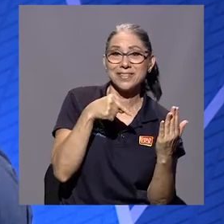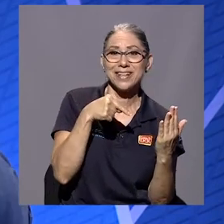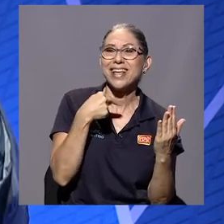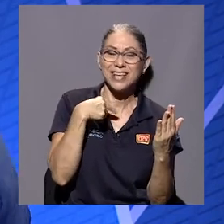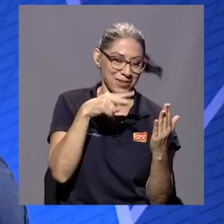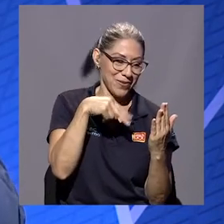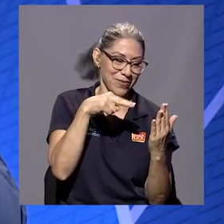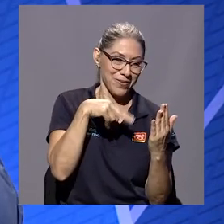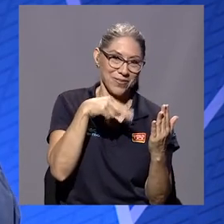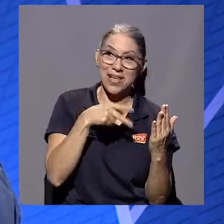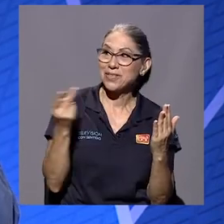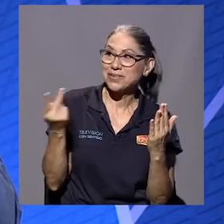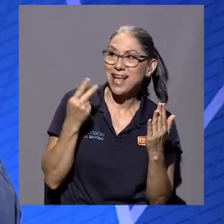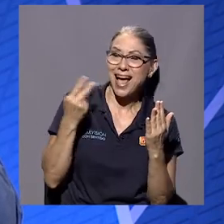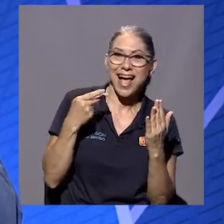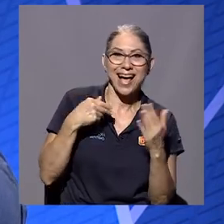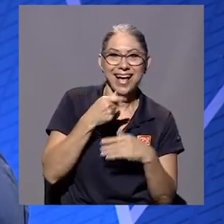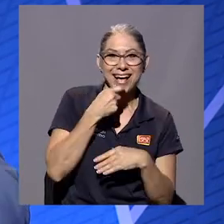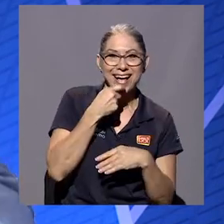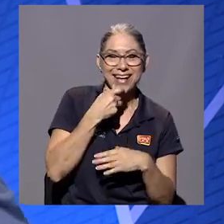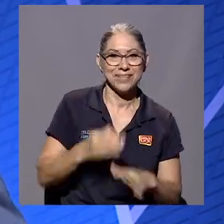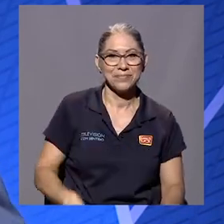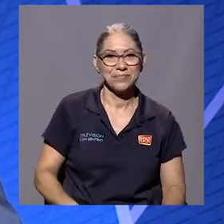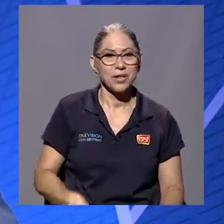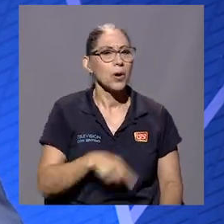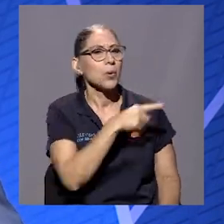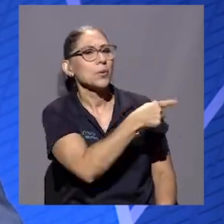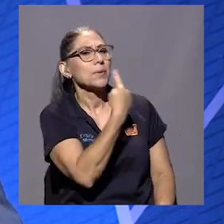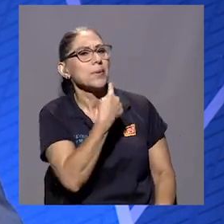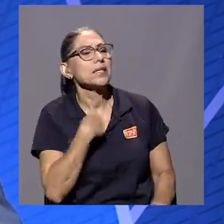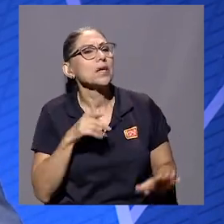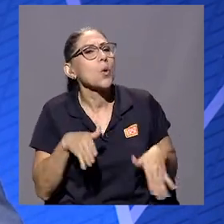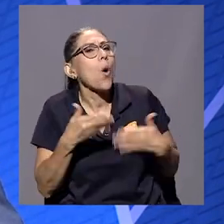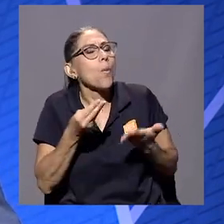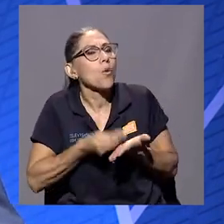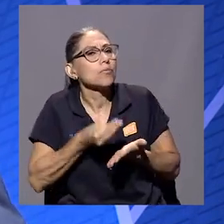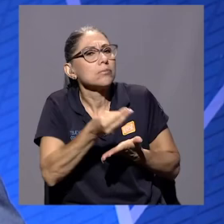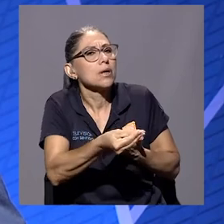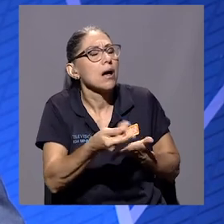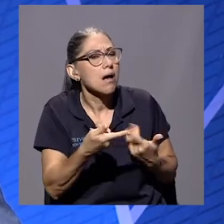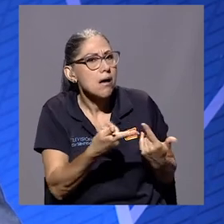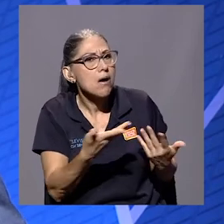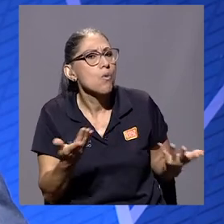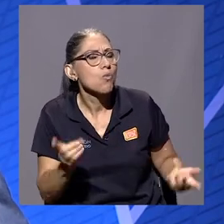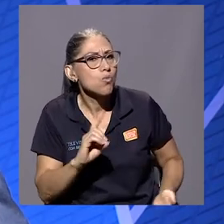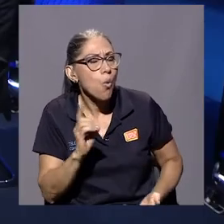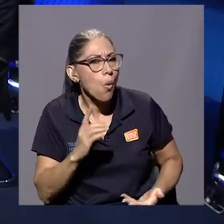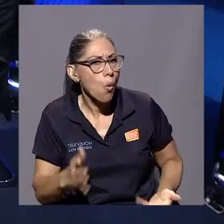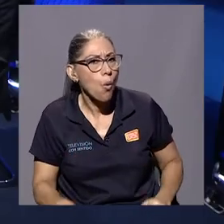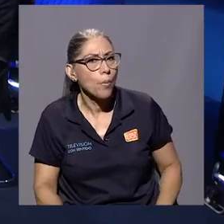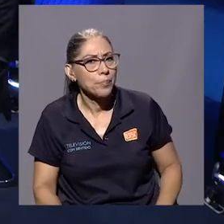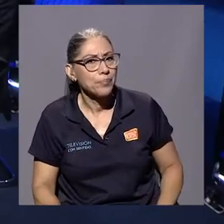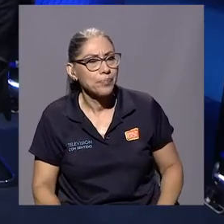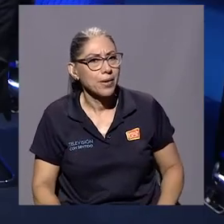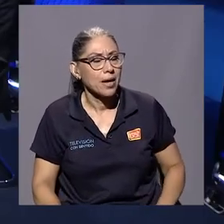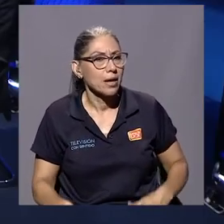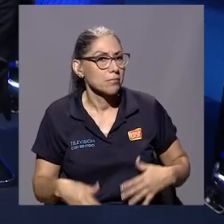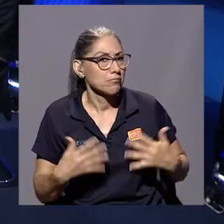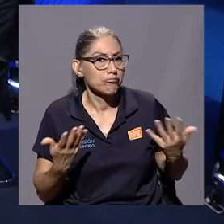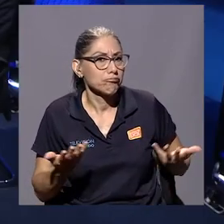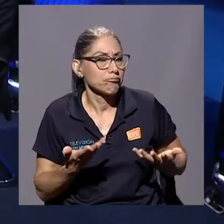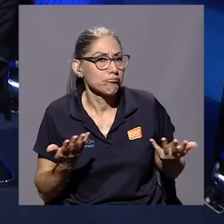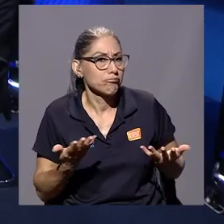fragmentos y bueno, entonces gozábamos en familia también. Don Enrique, dígame, ¿cómo podemos conseguir el texto? ¿Cómo desde